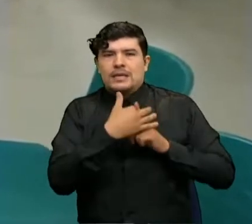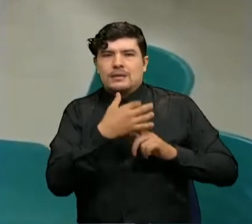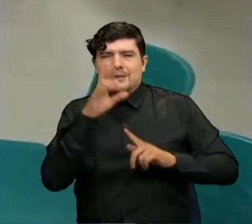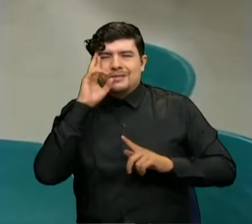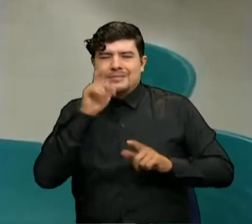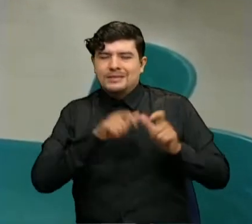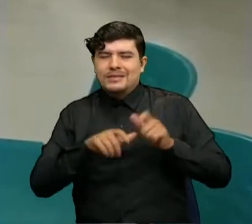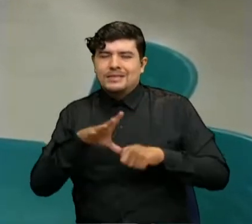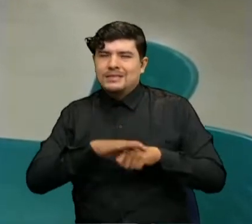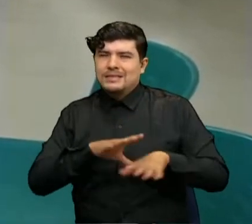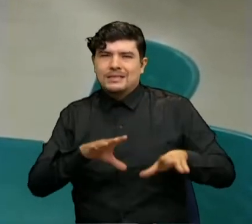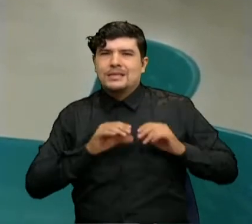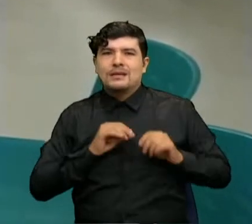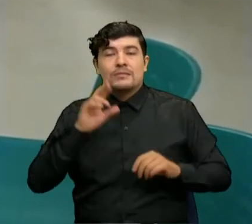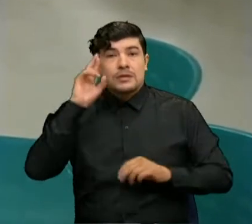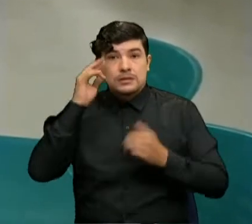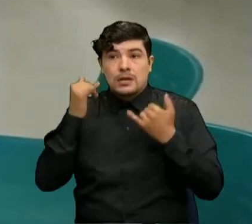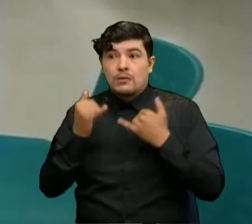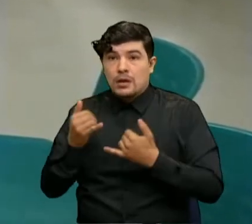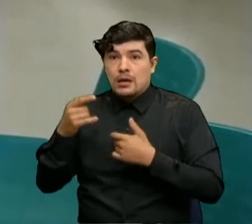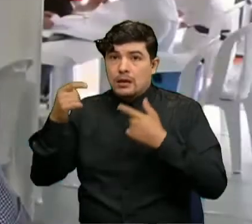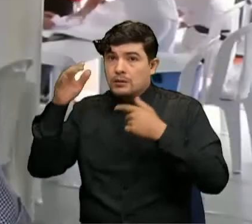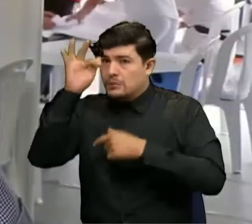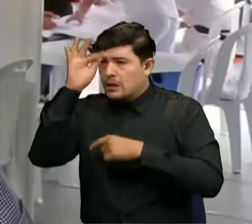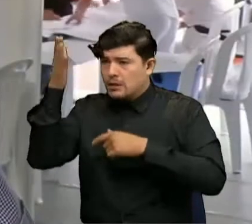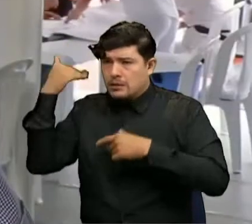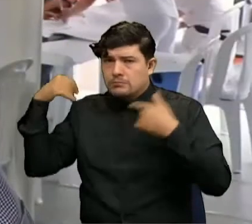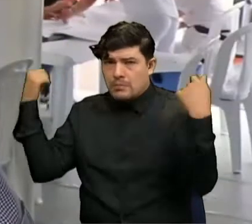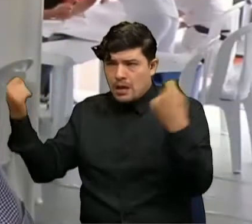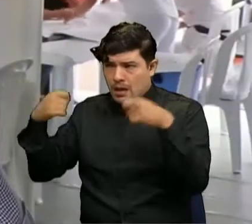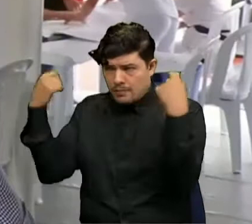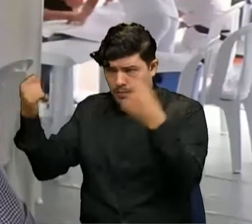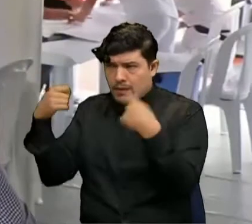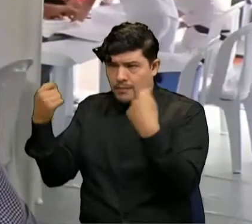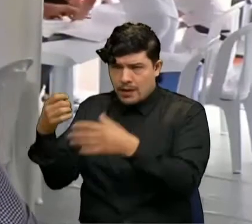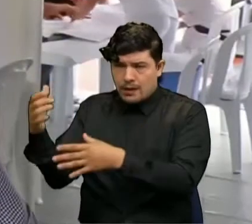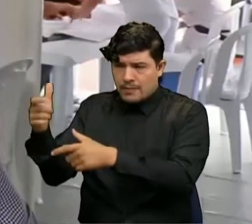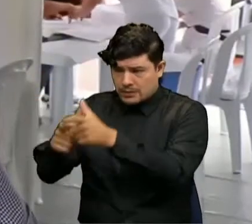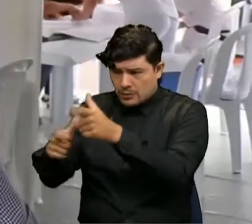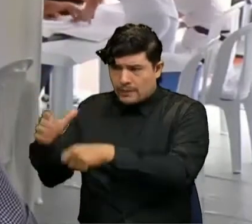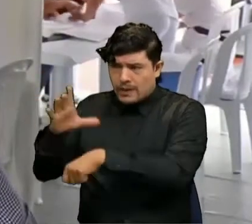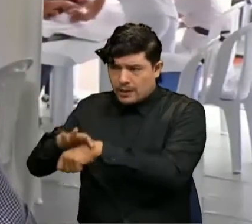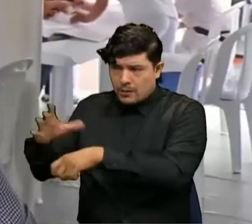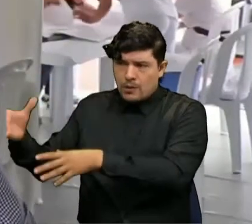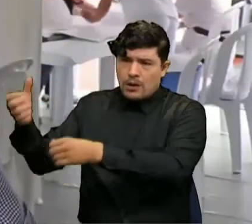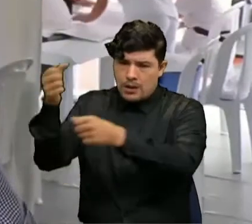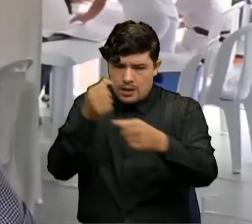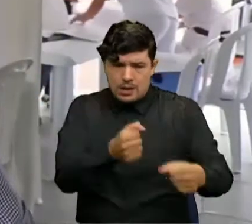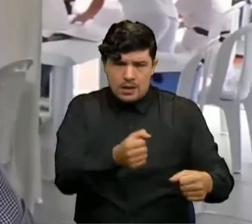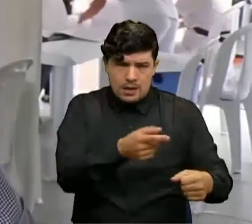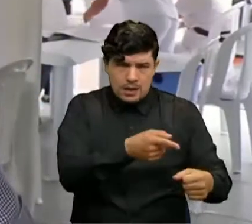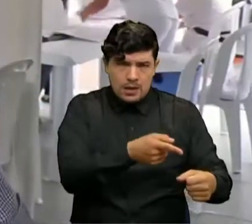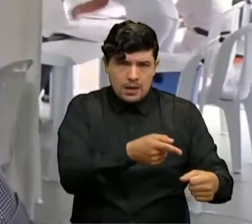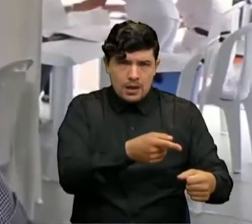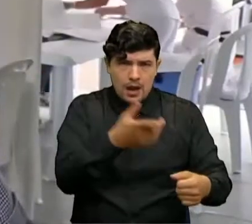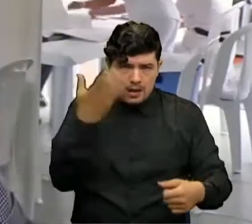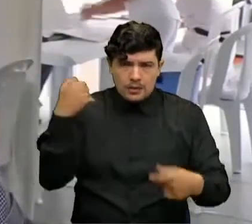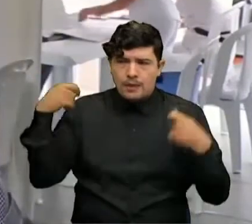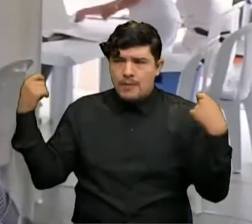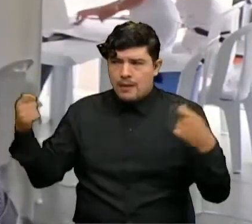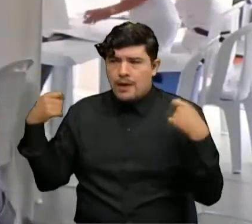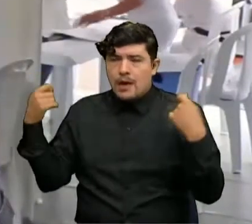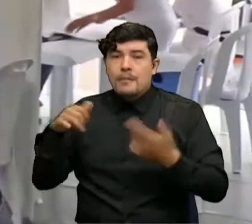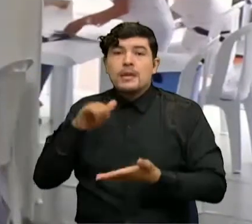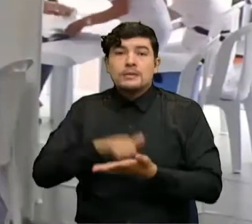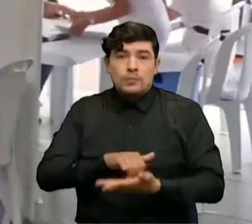importante precisar que el hospital ha realizado varias convocatorias para cubrir la demanda de atención en el centro de salud, lo mismo que el Ministerio de